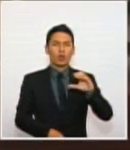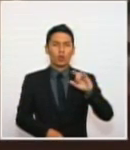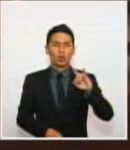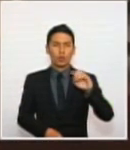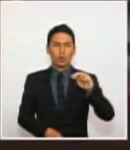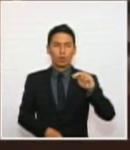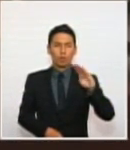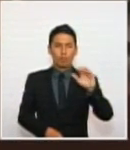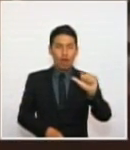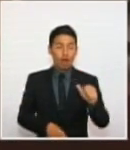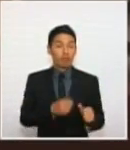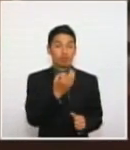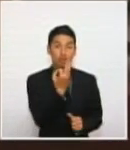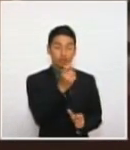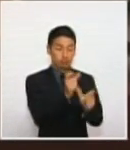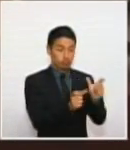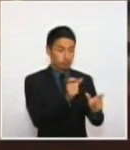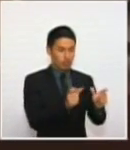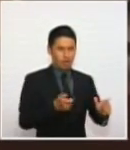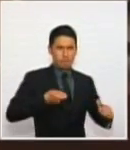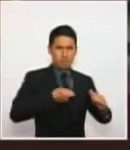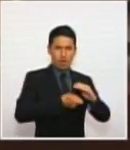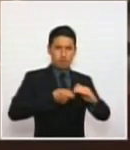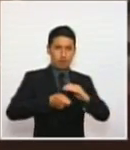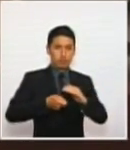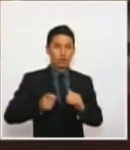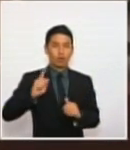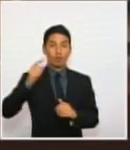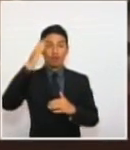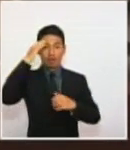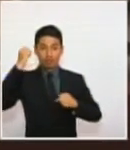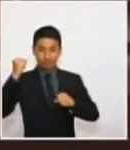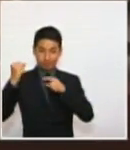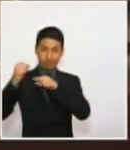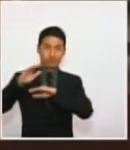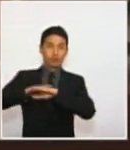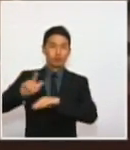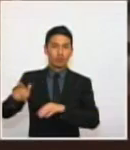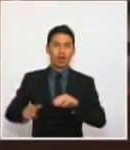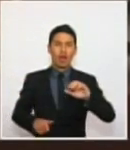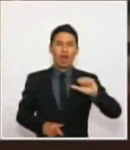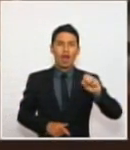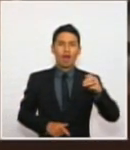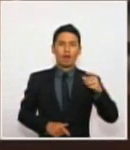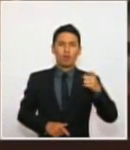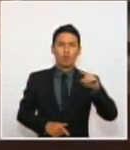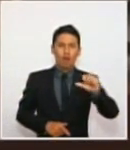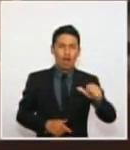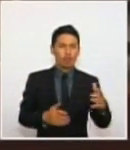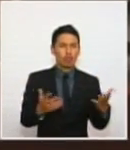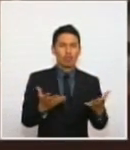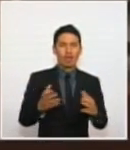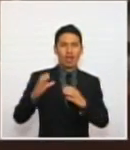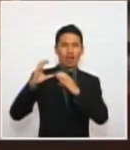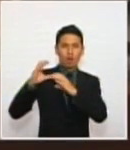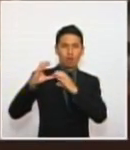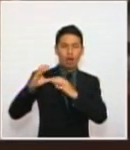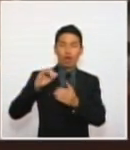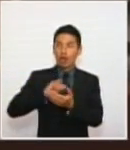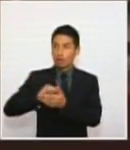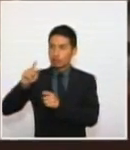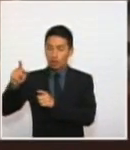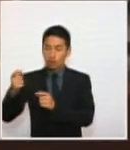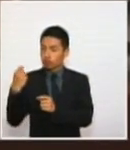tres indígenas muertos a manos del ejército, en la comunidad Agua, en el Cauca, en estos últimos días,